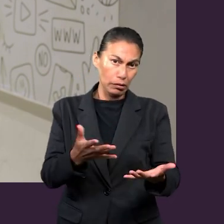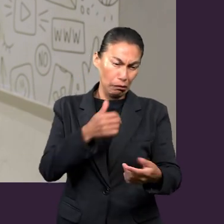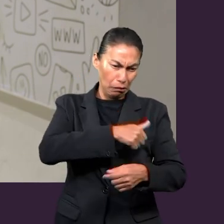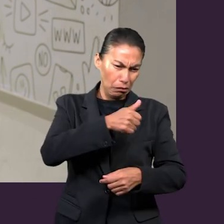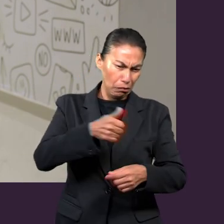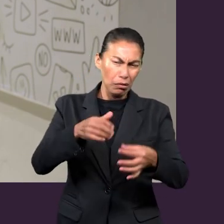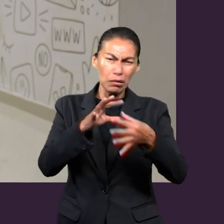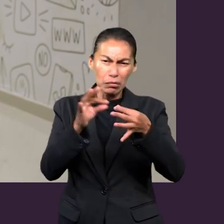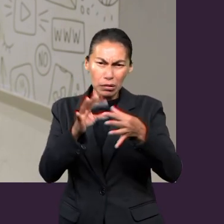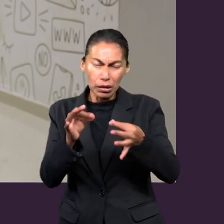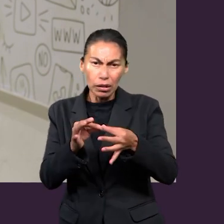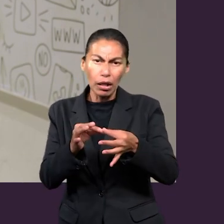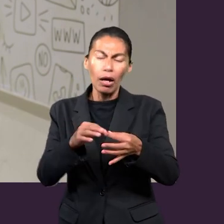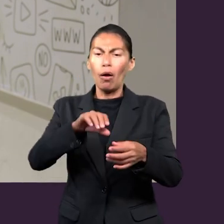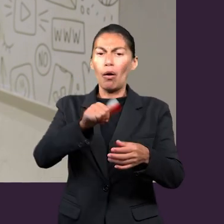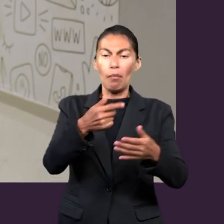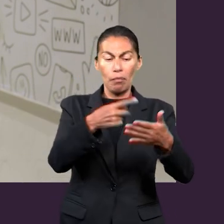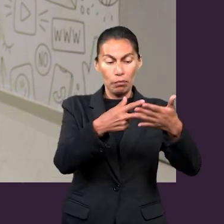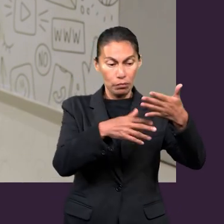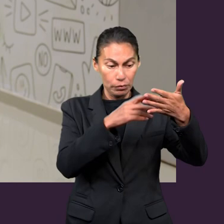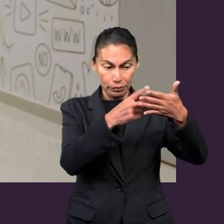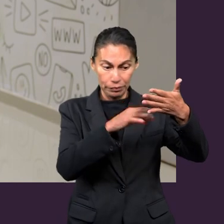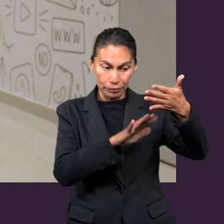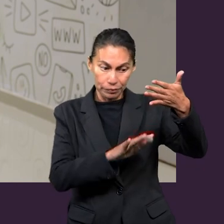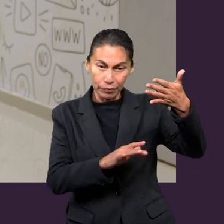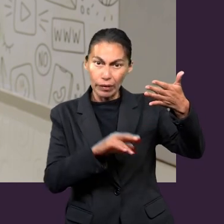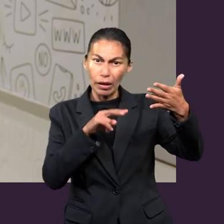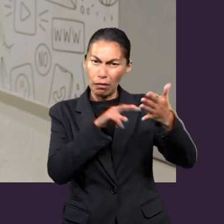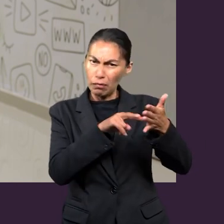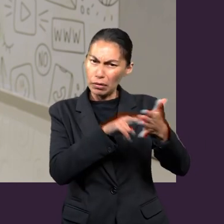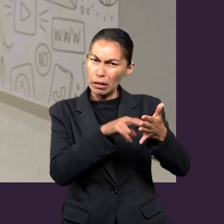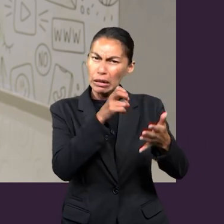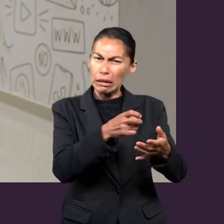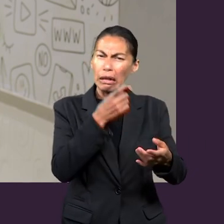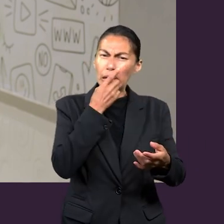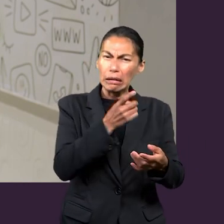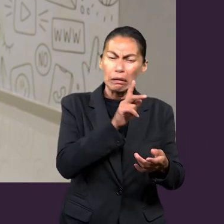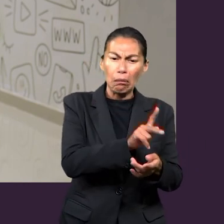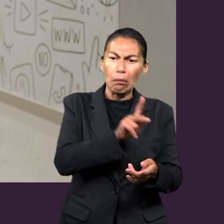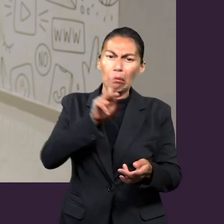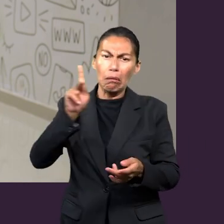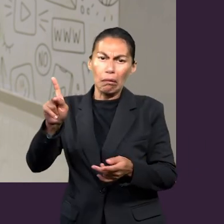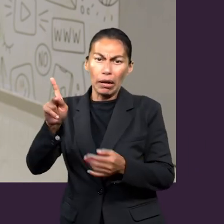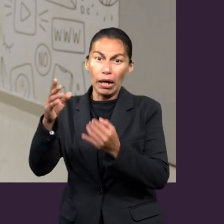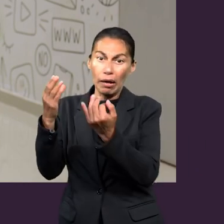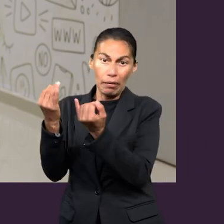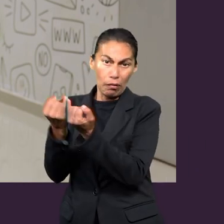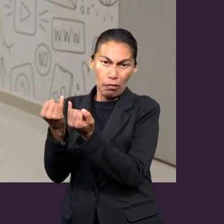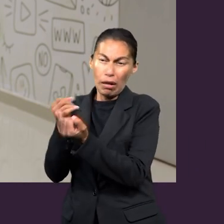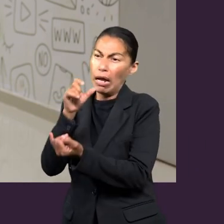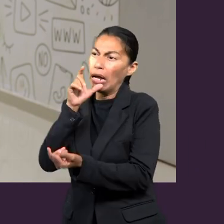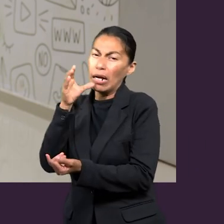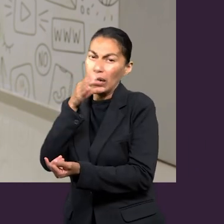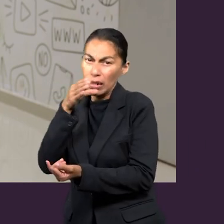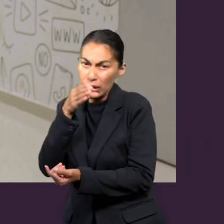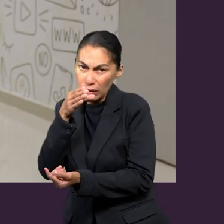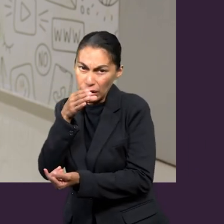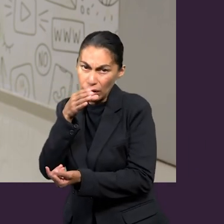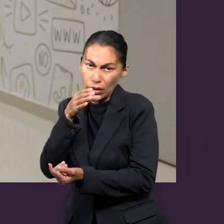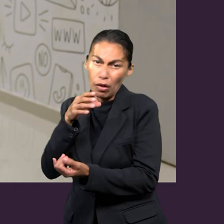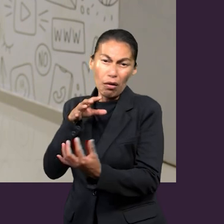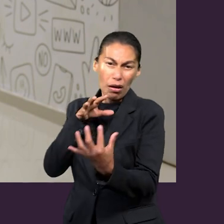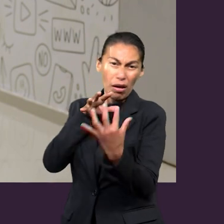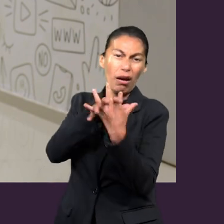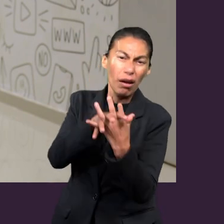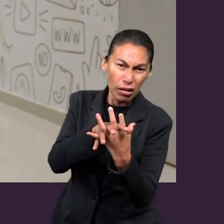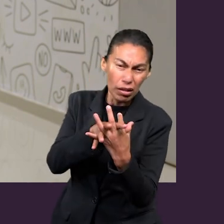menciona la armadura, una por una, y en los otros versículos también se liga esta idea de que el